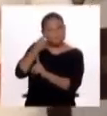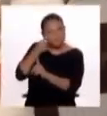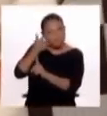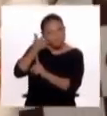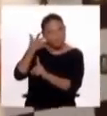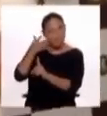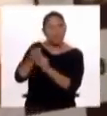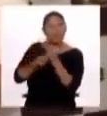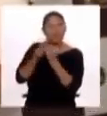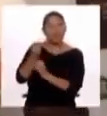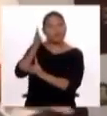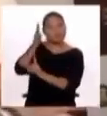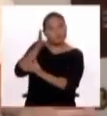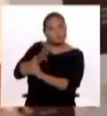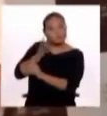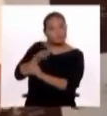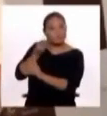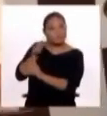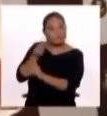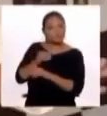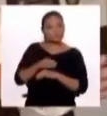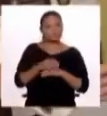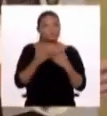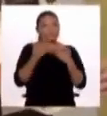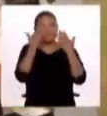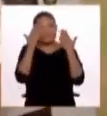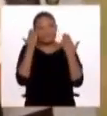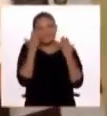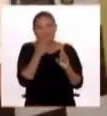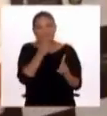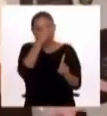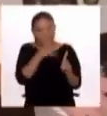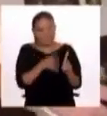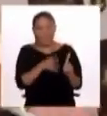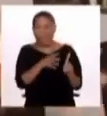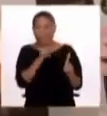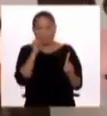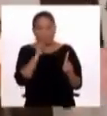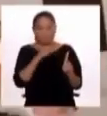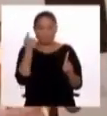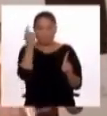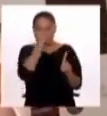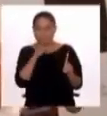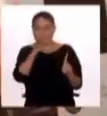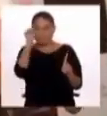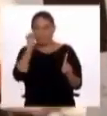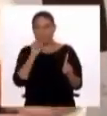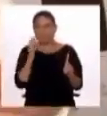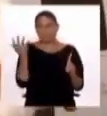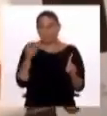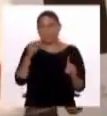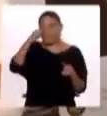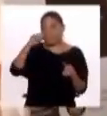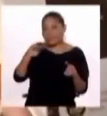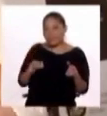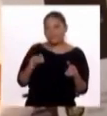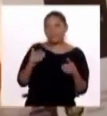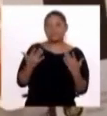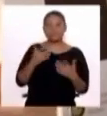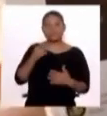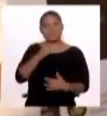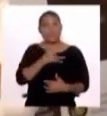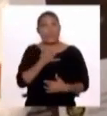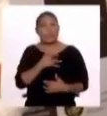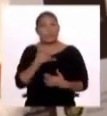Específicamente, la anemia es un enemigo silencioso, como se le llama. Lamentablemente, el niño, ¿cuáles son los signos o